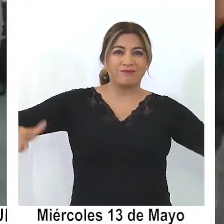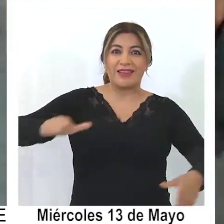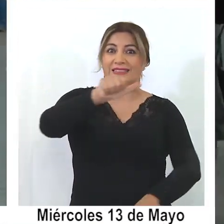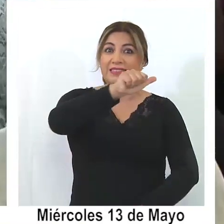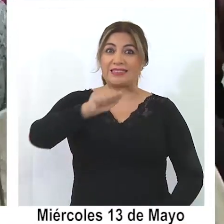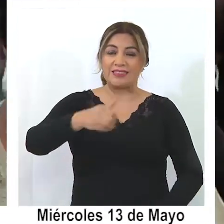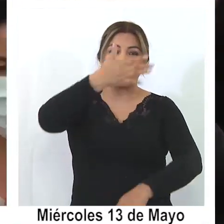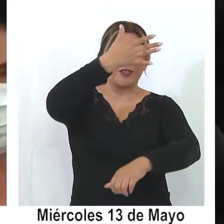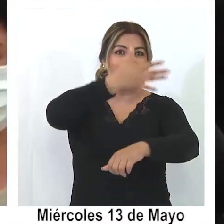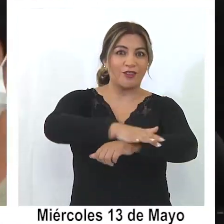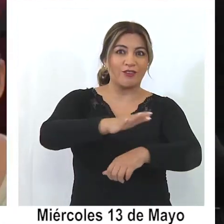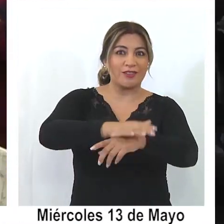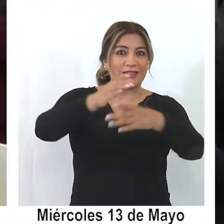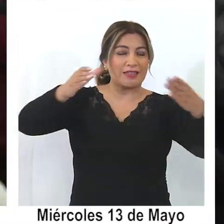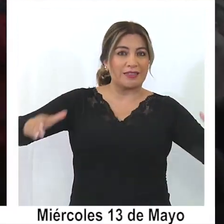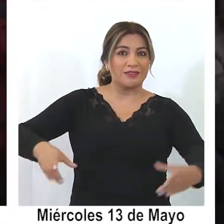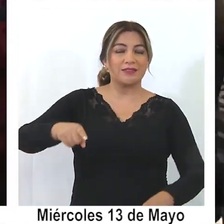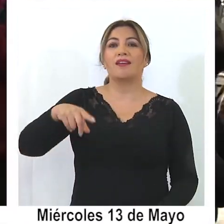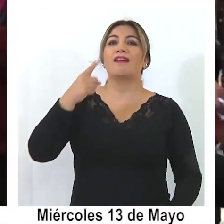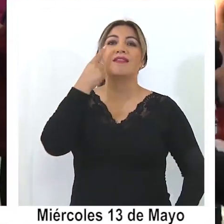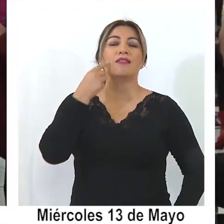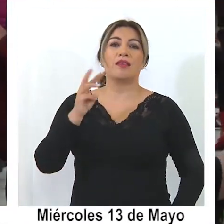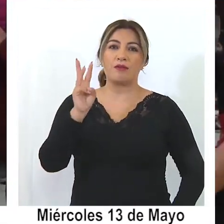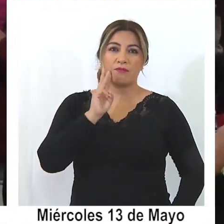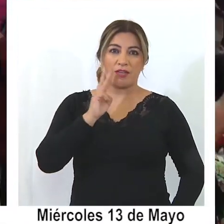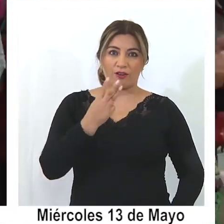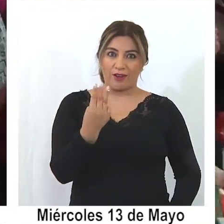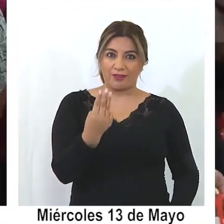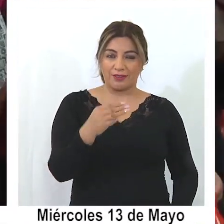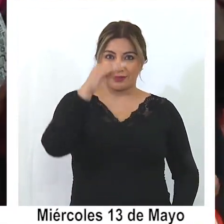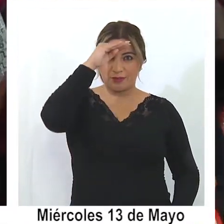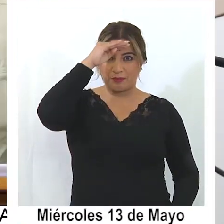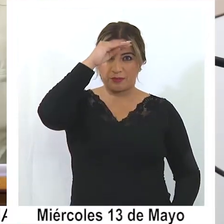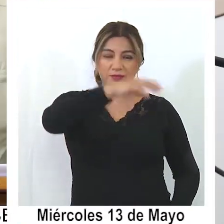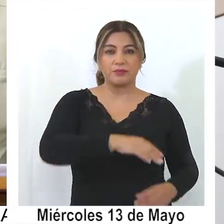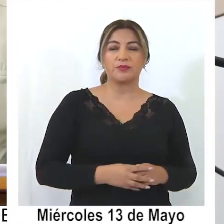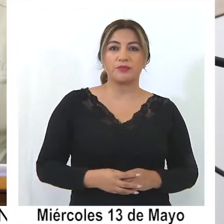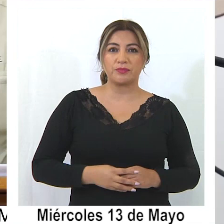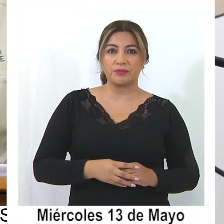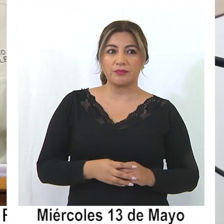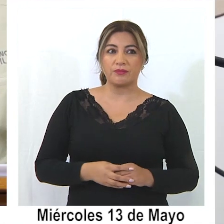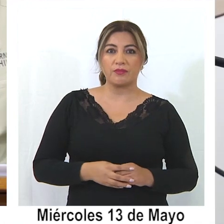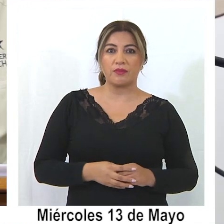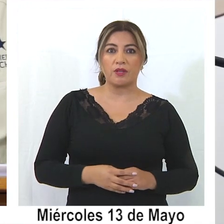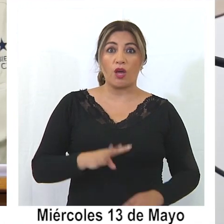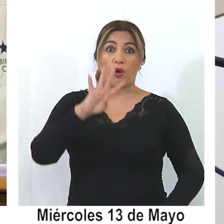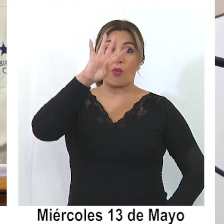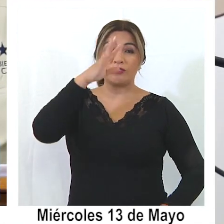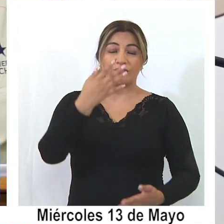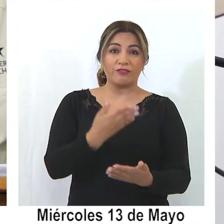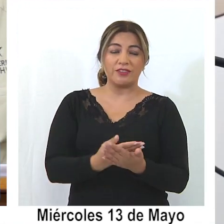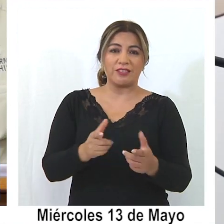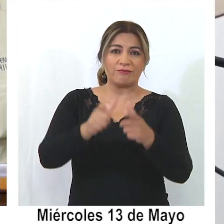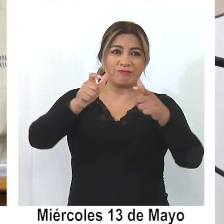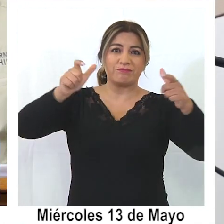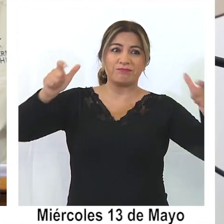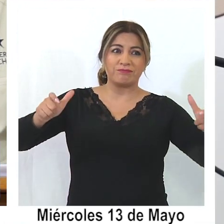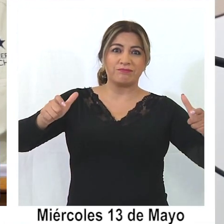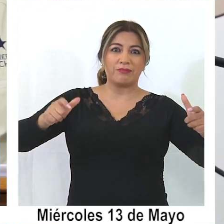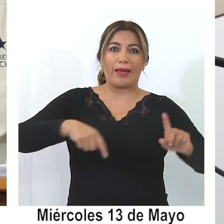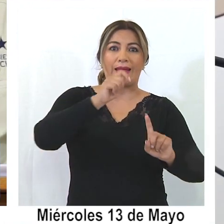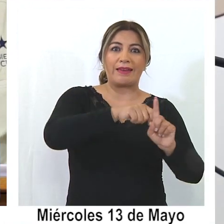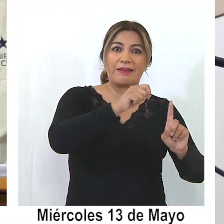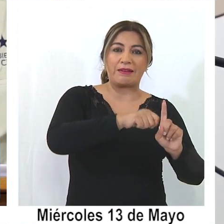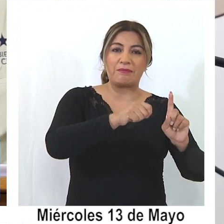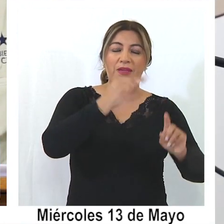615 de este miércoles 13 de mayo. Por lo tanto, son cuatro veces lo que veníamos en el